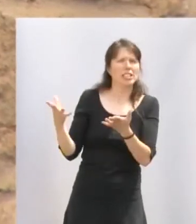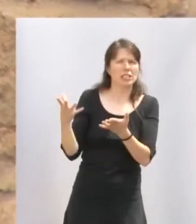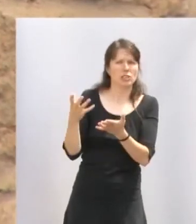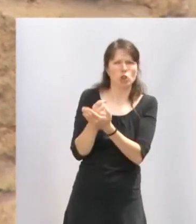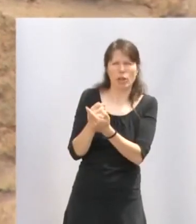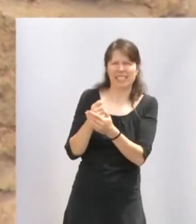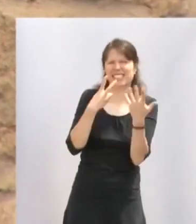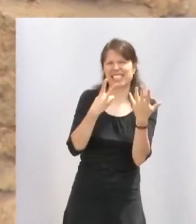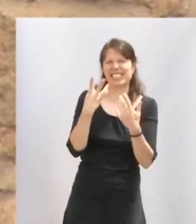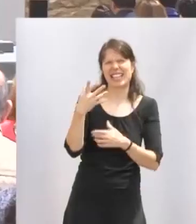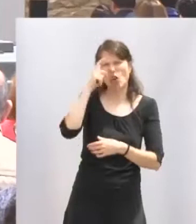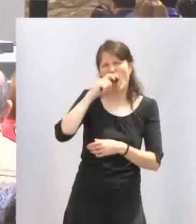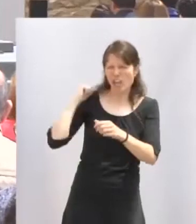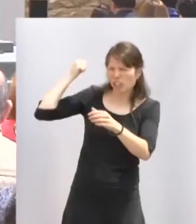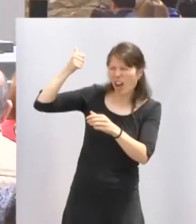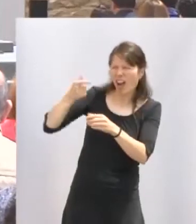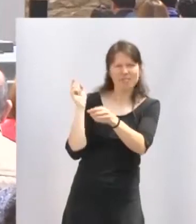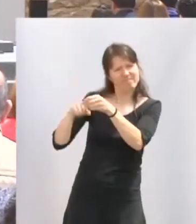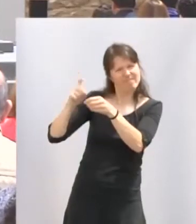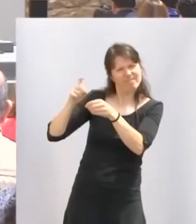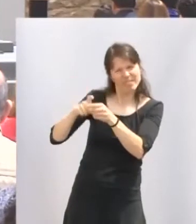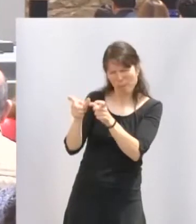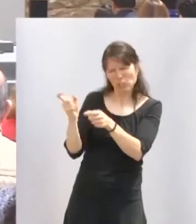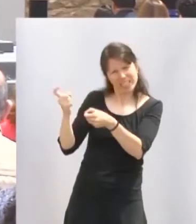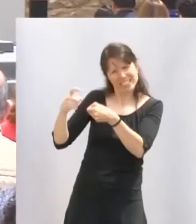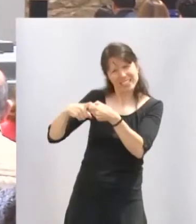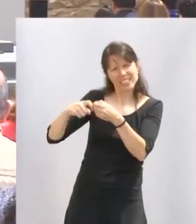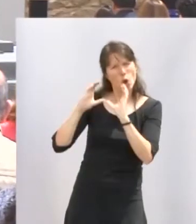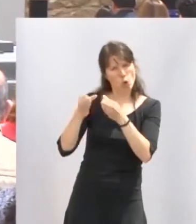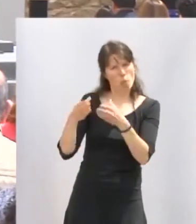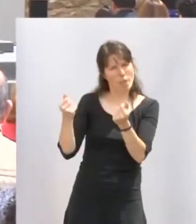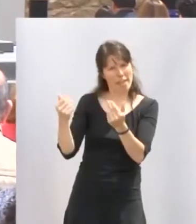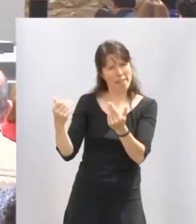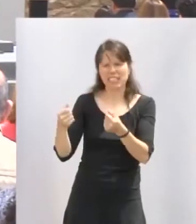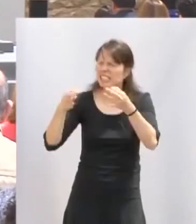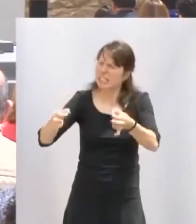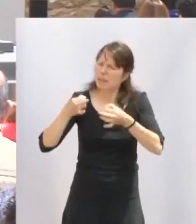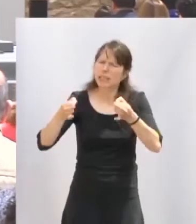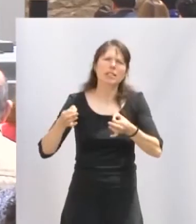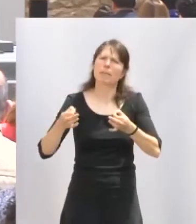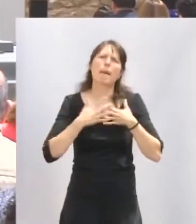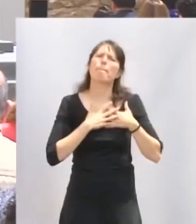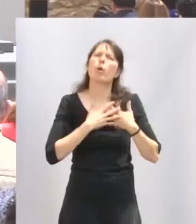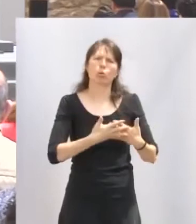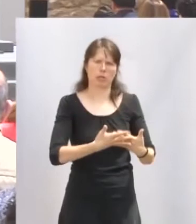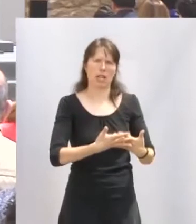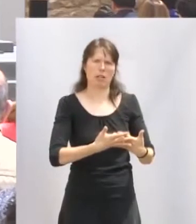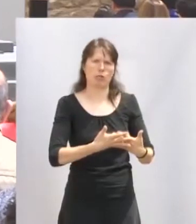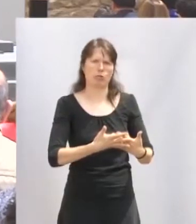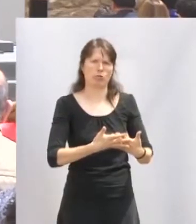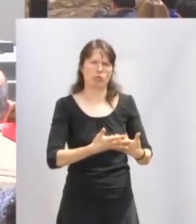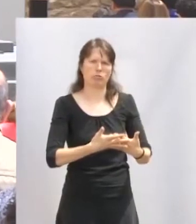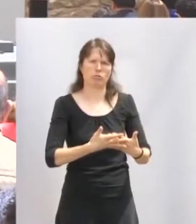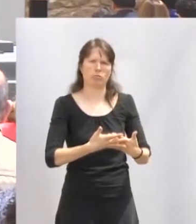a lo largo de estos 75 años siempre han trabajado desinteresadamente y su mayor